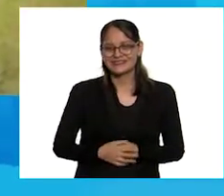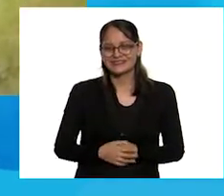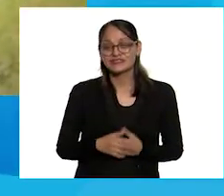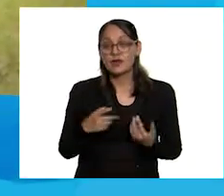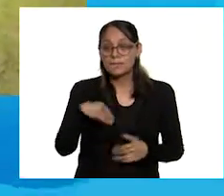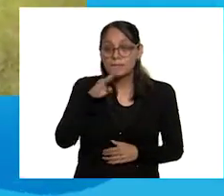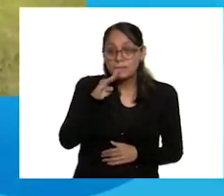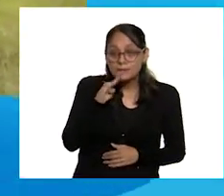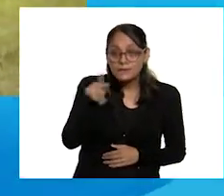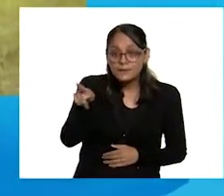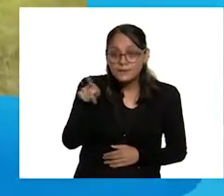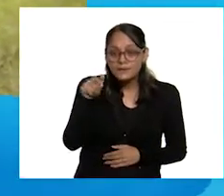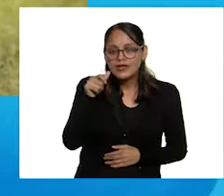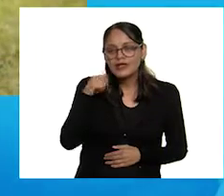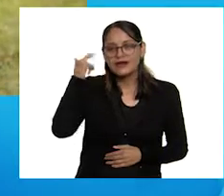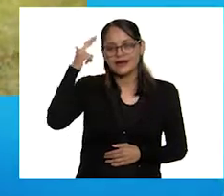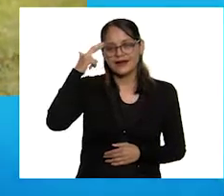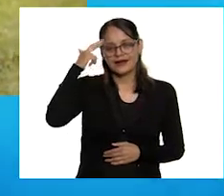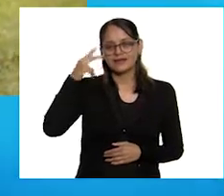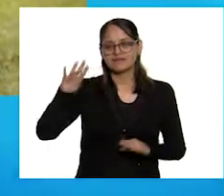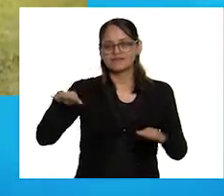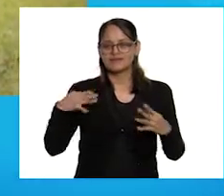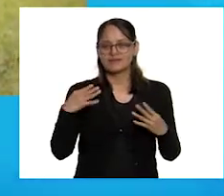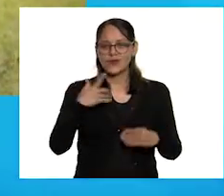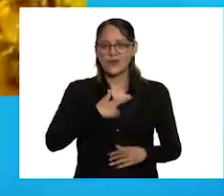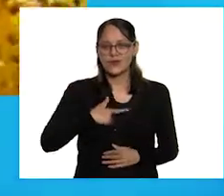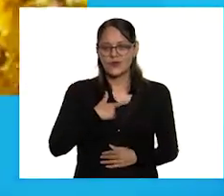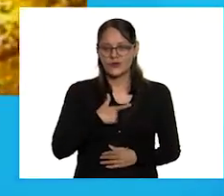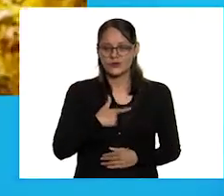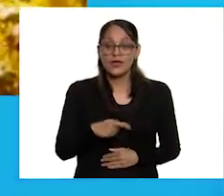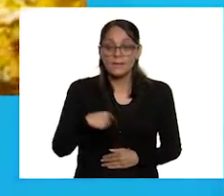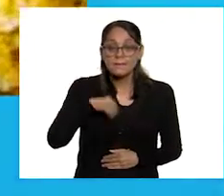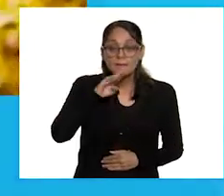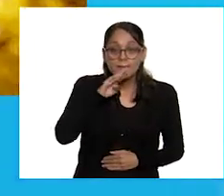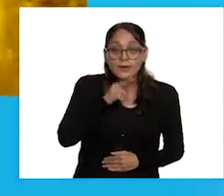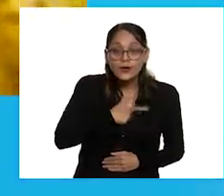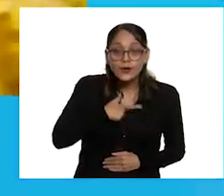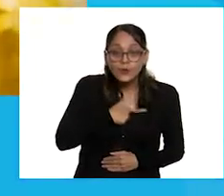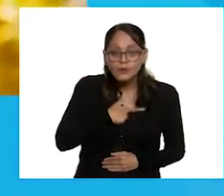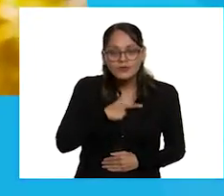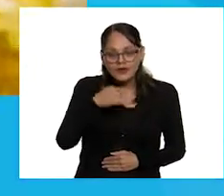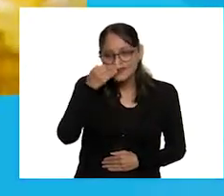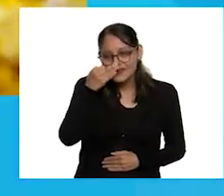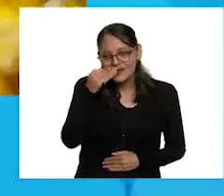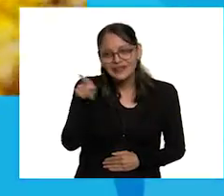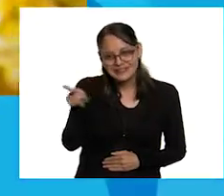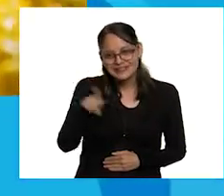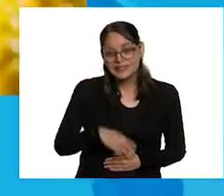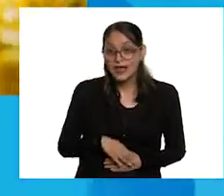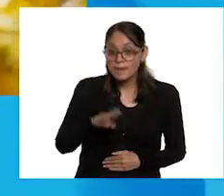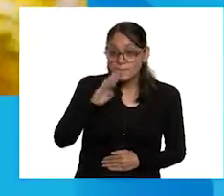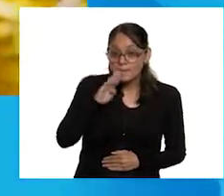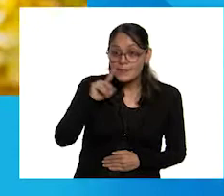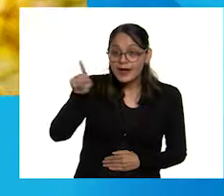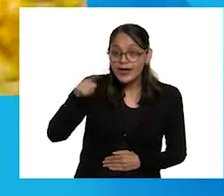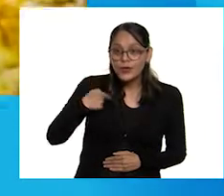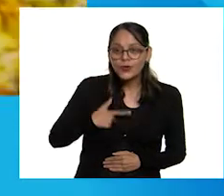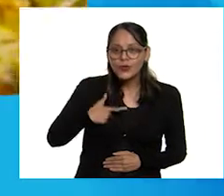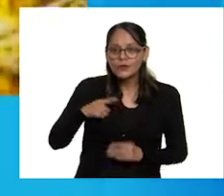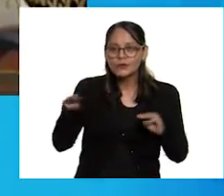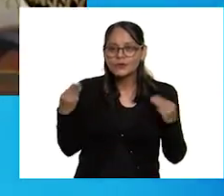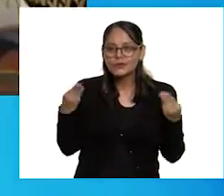Me gusta ser una reina. A mi mamá le gustan las flores. A ella le gusta la música.